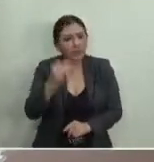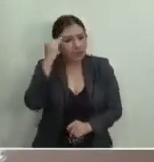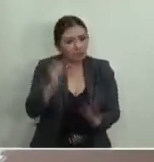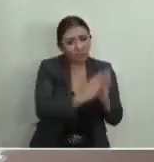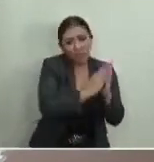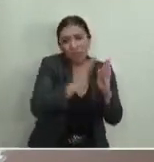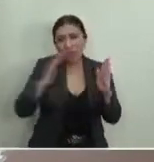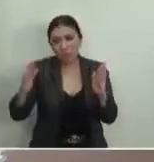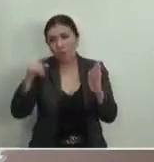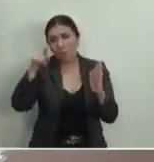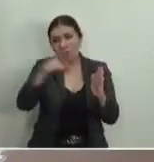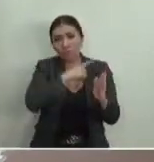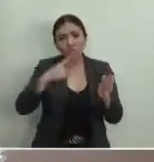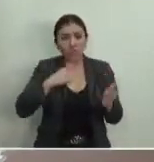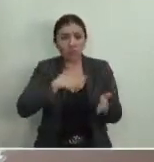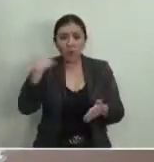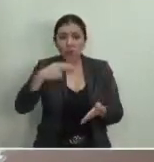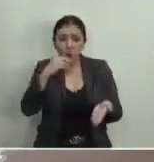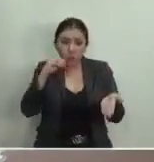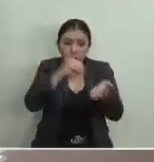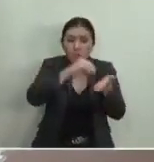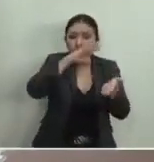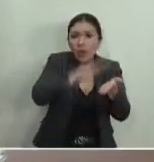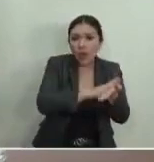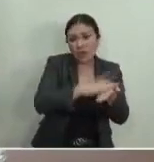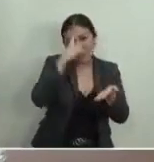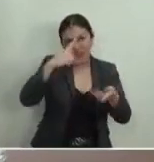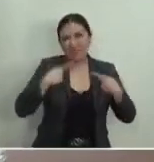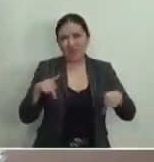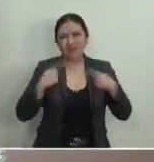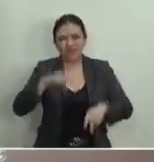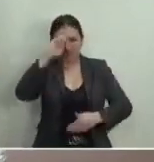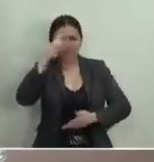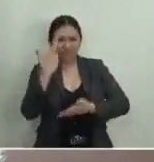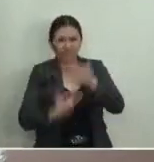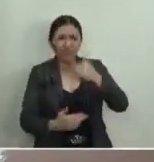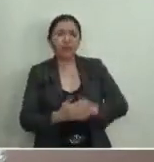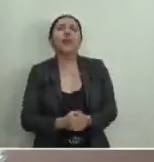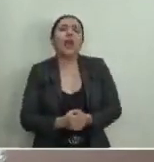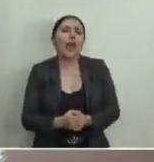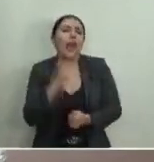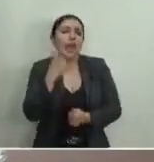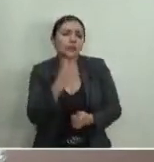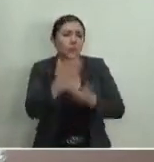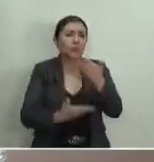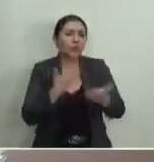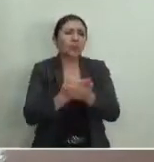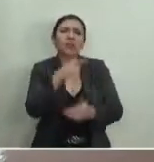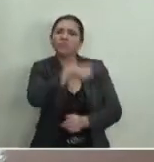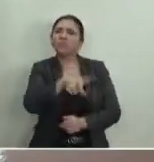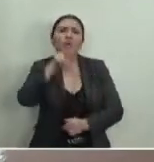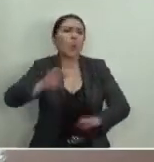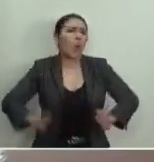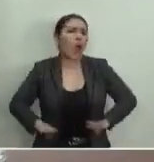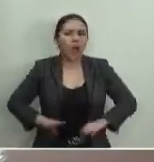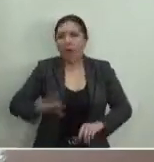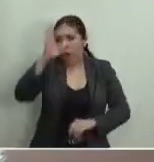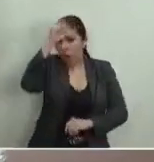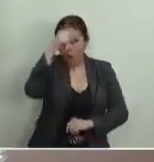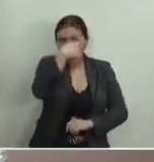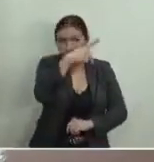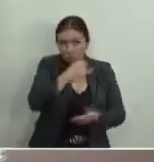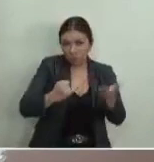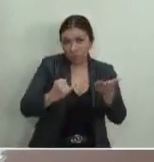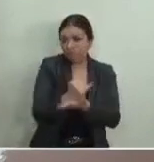por la que el Tribunal Local ordenó su registro en los catálogos de personas infractoras, se propone fundado y suficiente para revocar parcialmente la